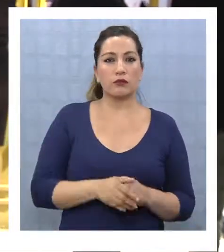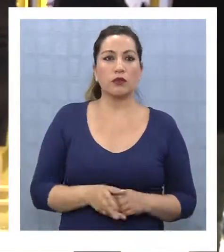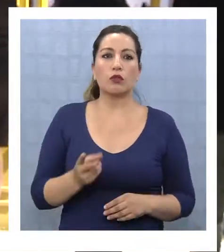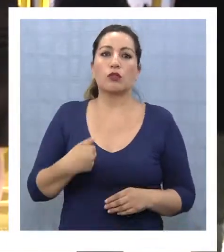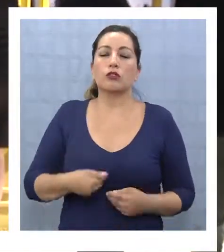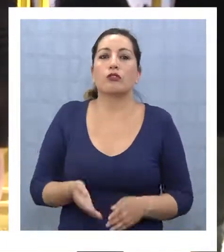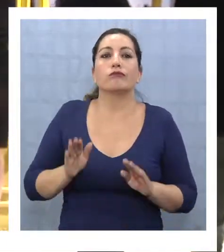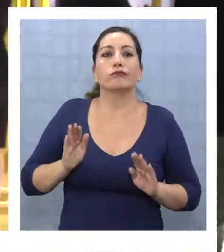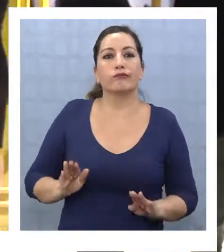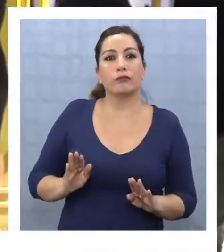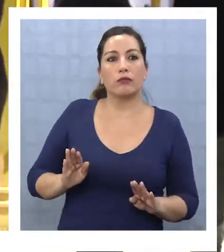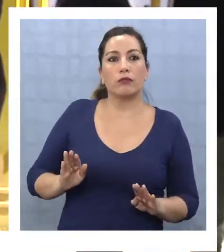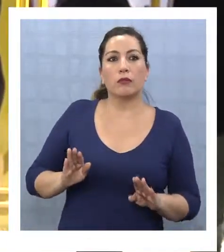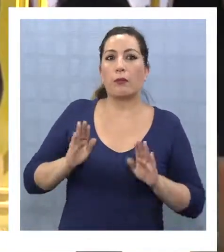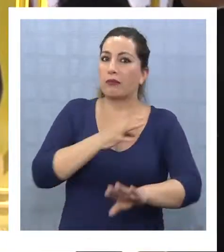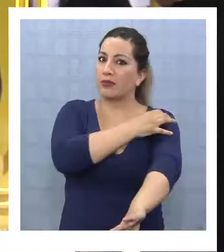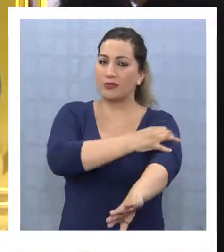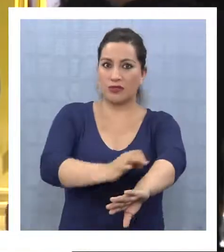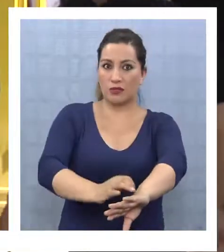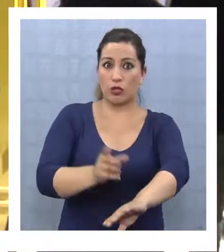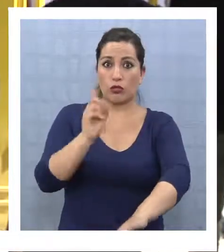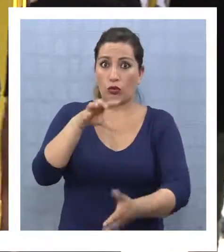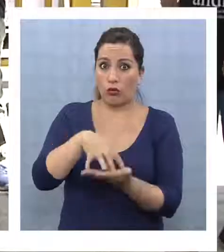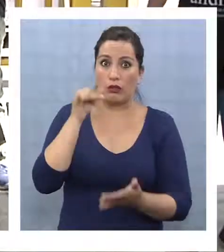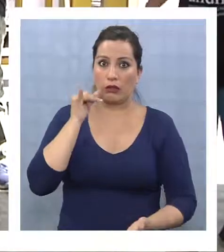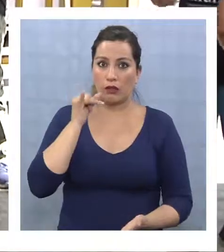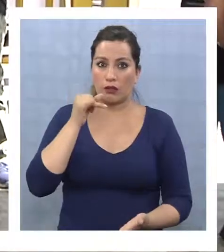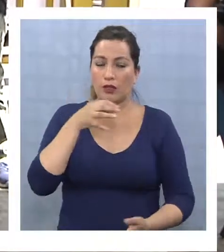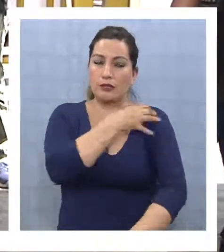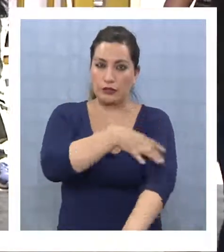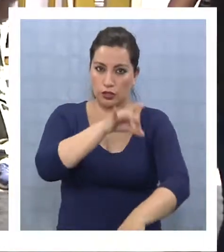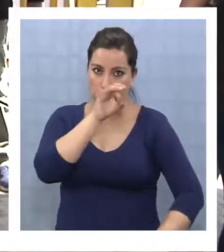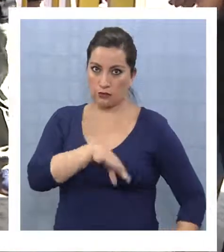lo hemos paralizado. Esto ya es una paralización nacional, no es una paralización regional.